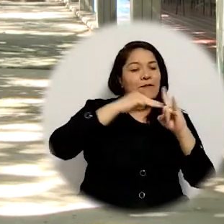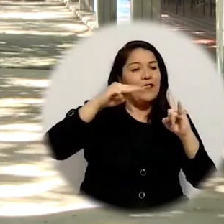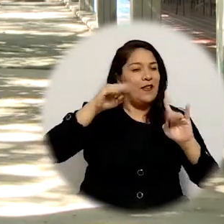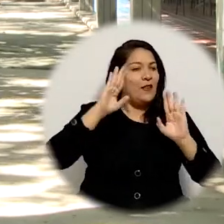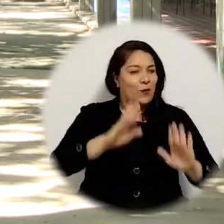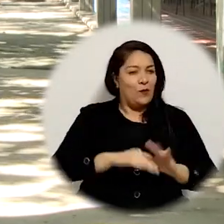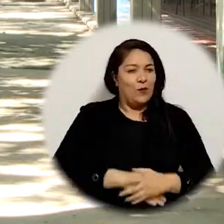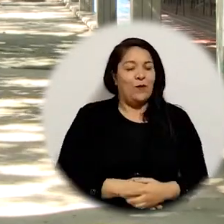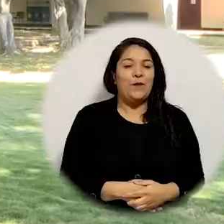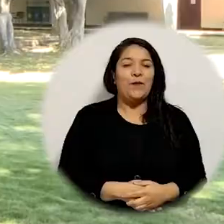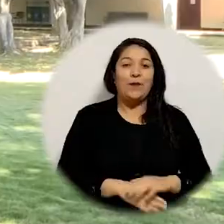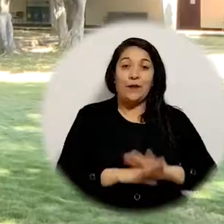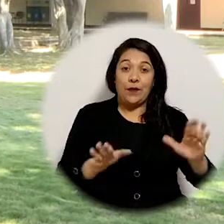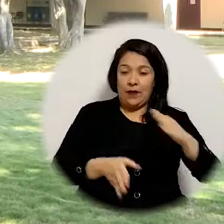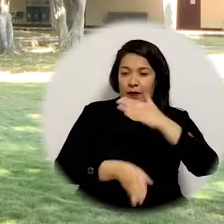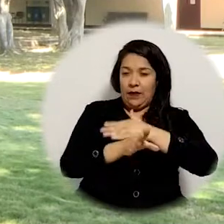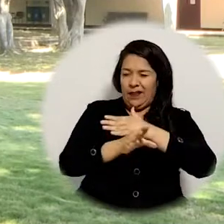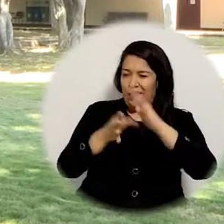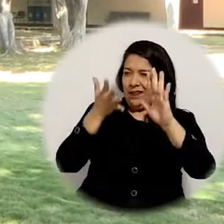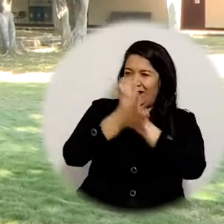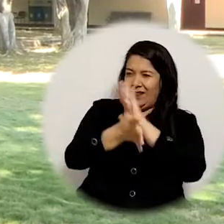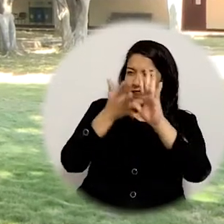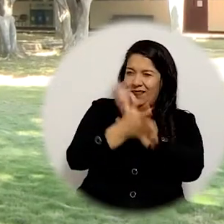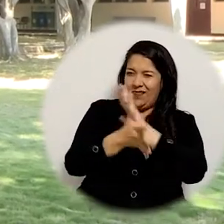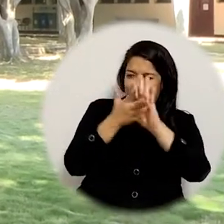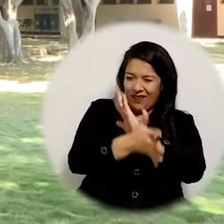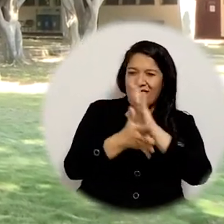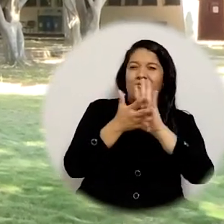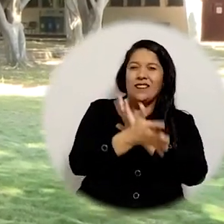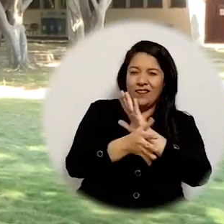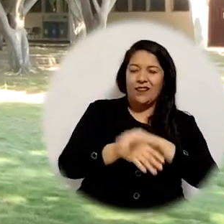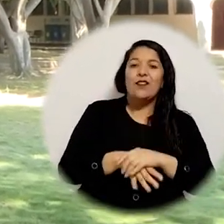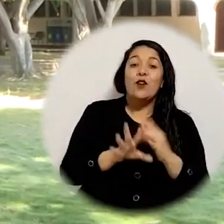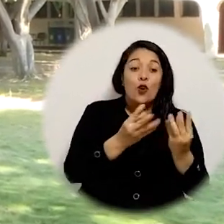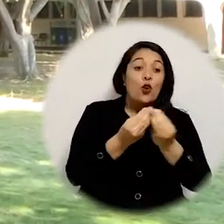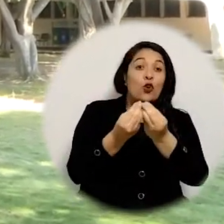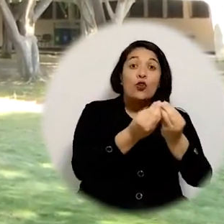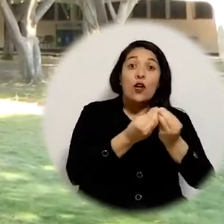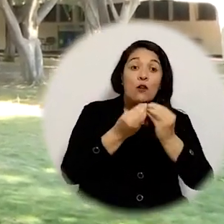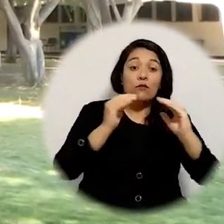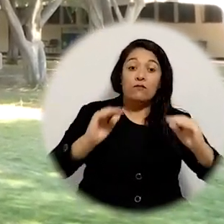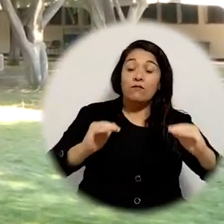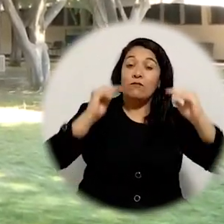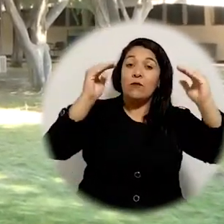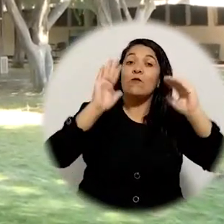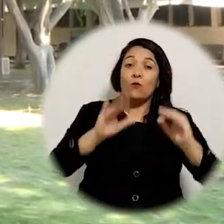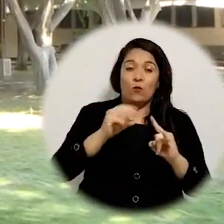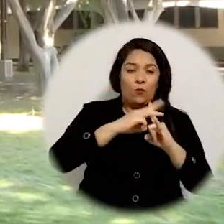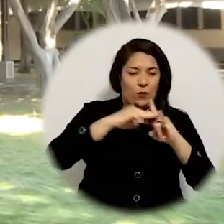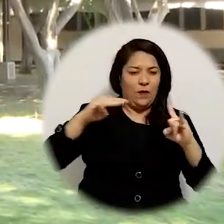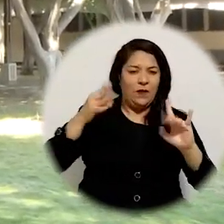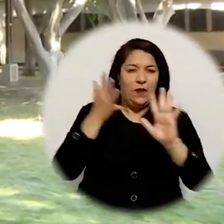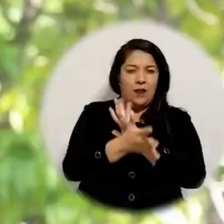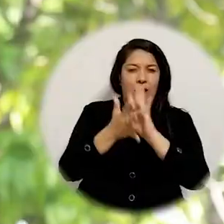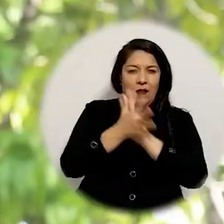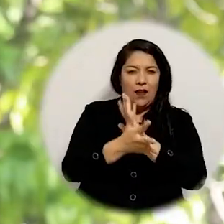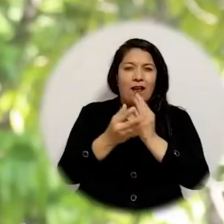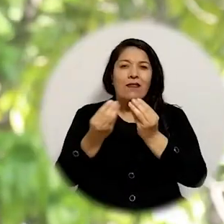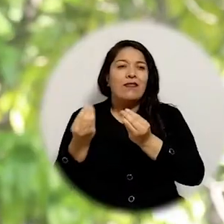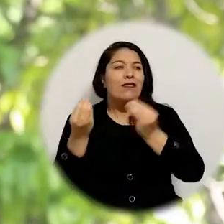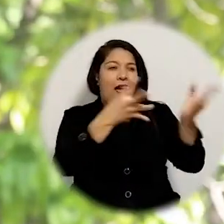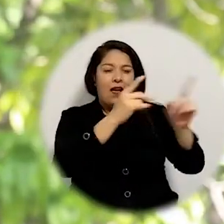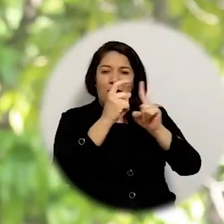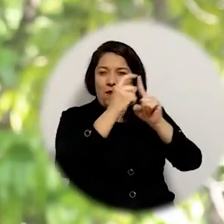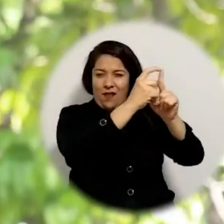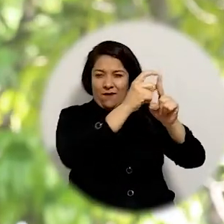beneficio de la alma mater A continuación, escuchemos algunas de las palabras compartidas por el Consejo Superior de la Universidad del Magdalena